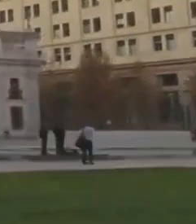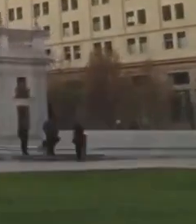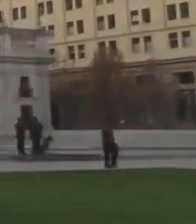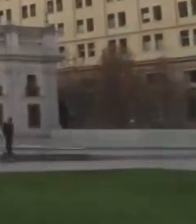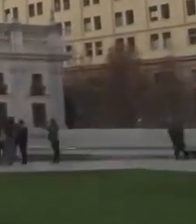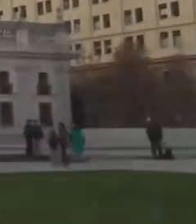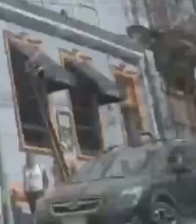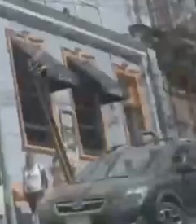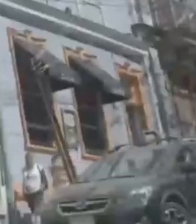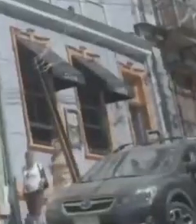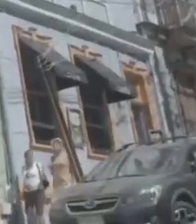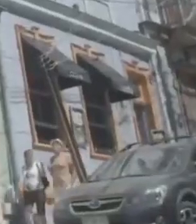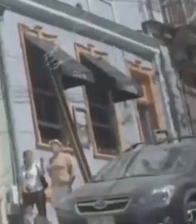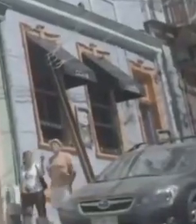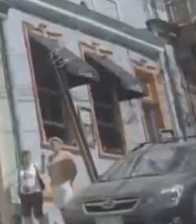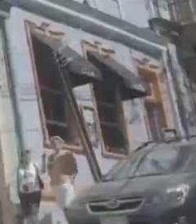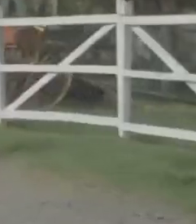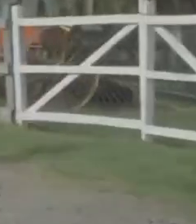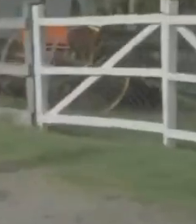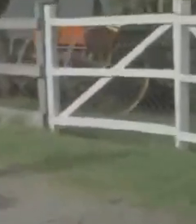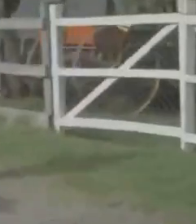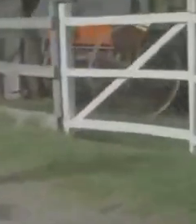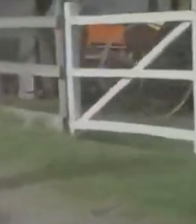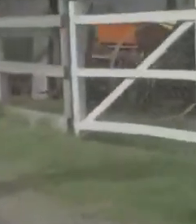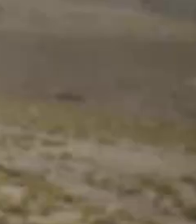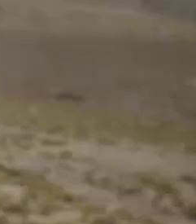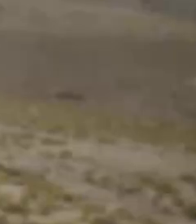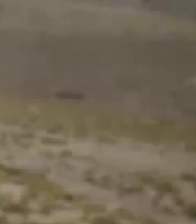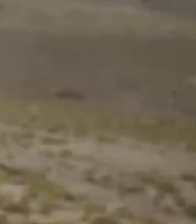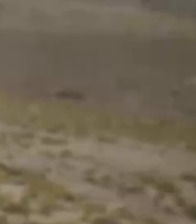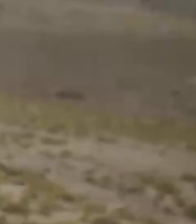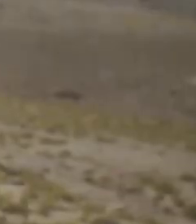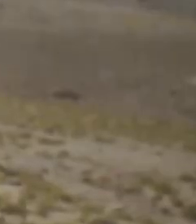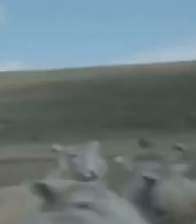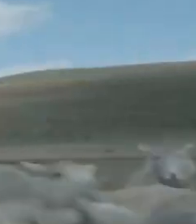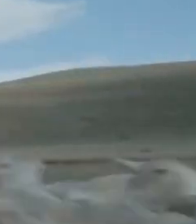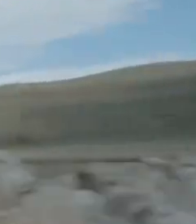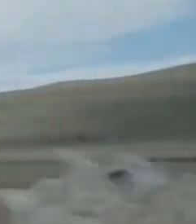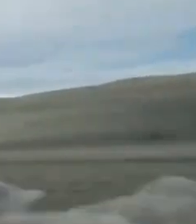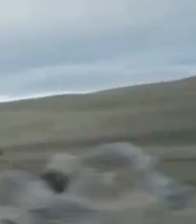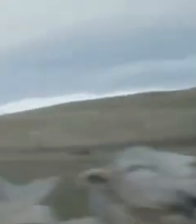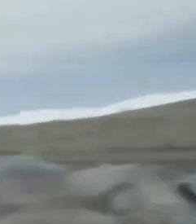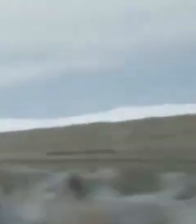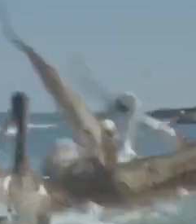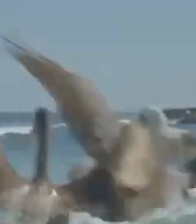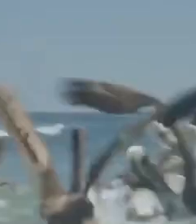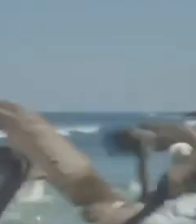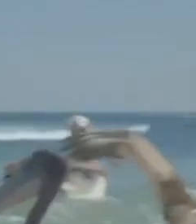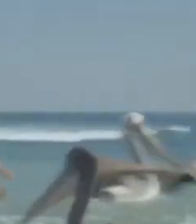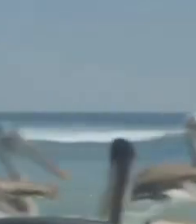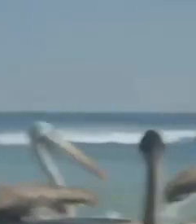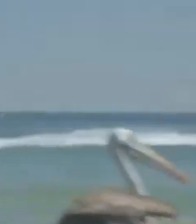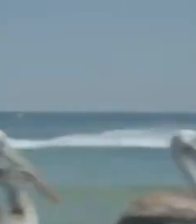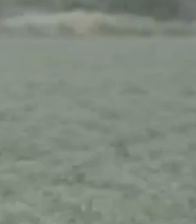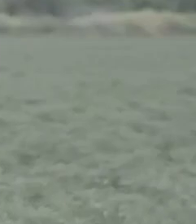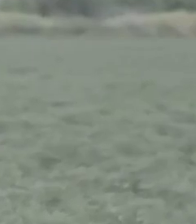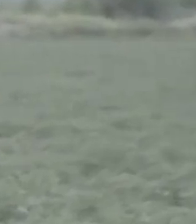transmitió el gobierno de Chile agradecemos a los canales de televisión y radio emisoras que integraron esta red voluntaria